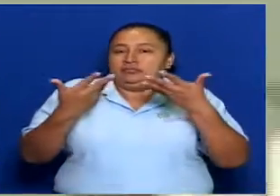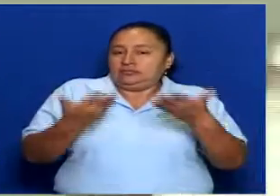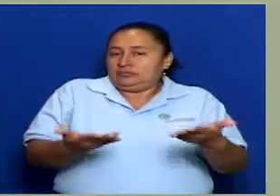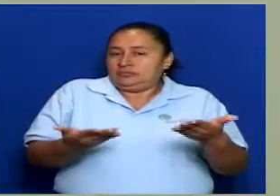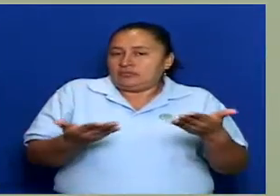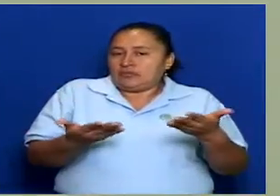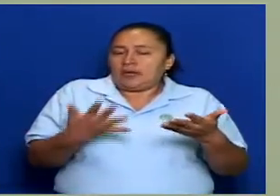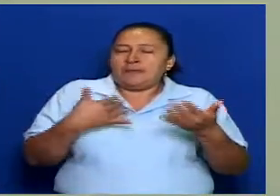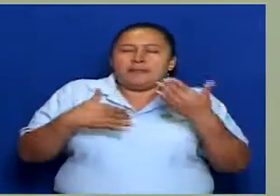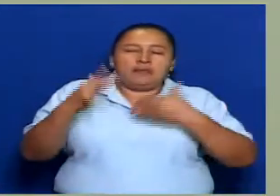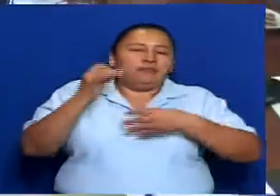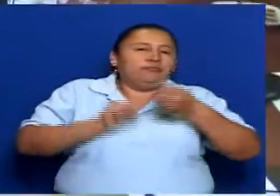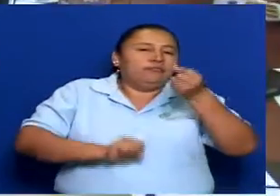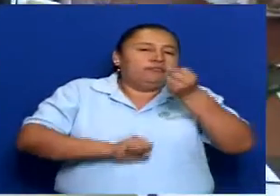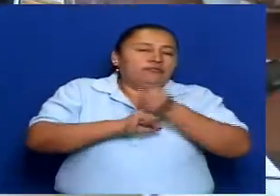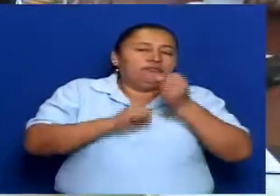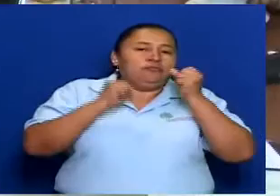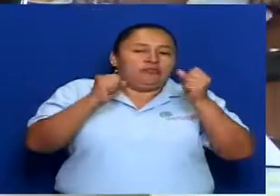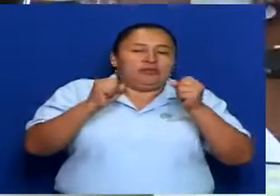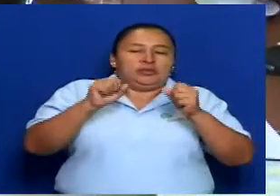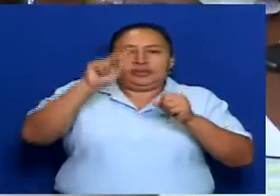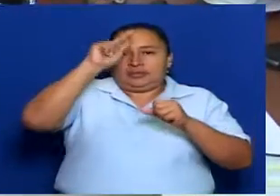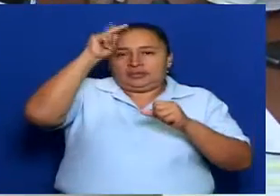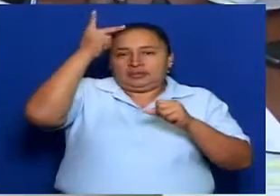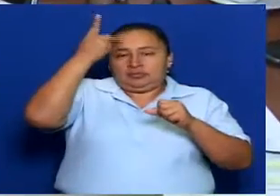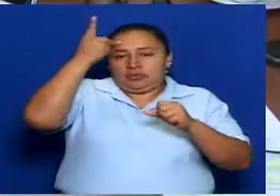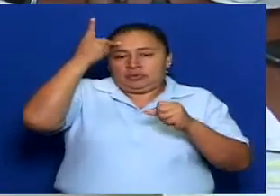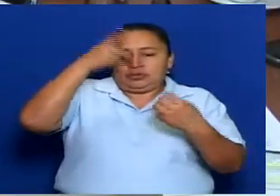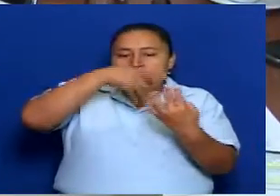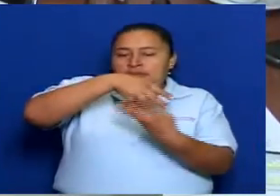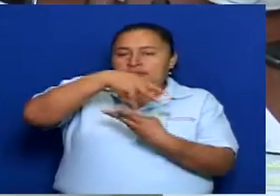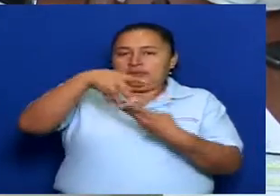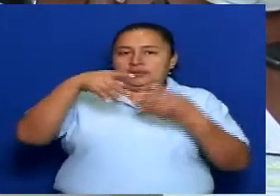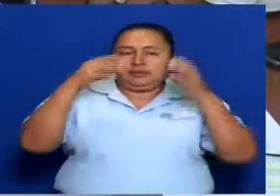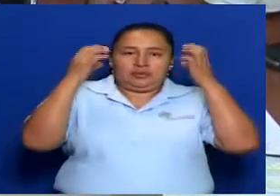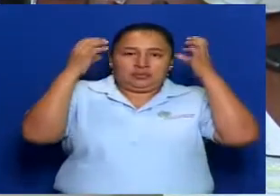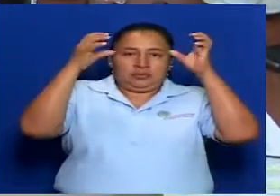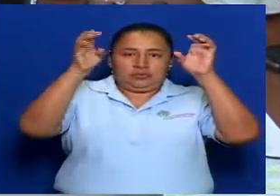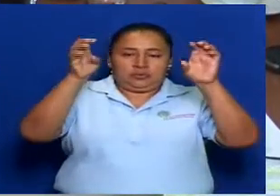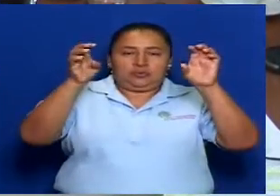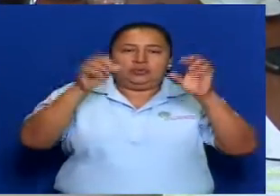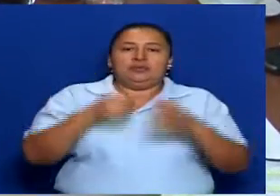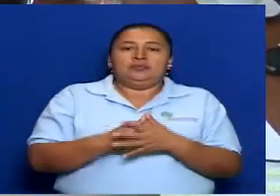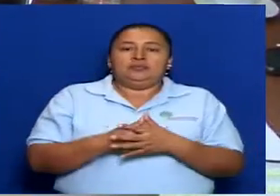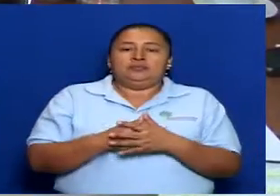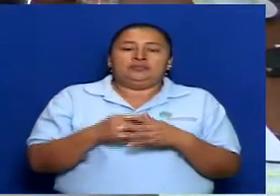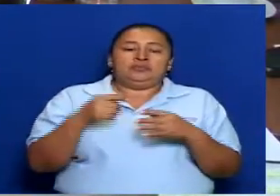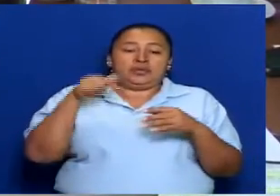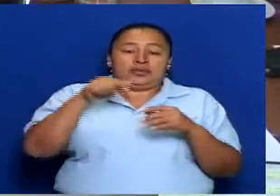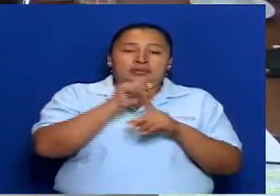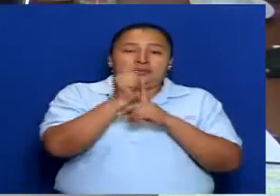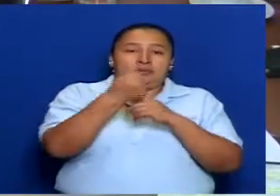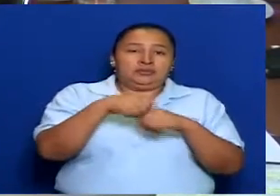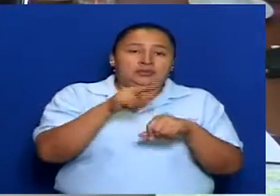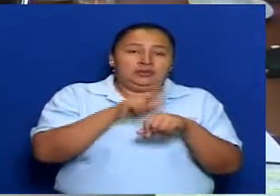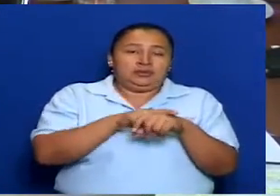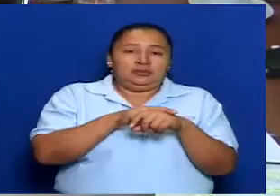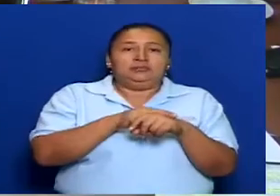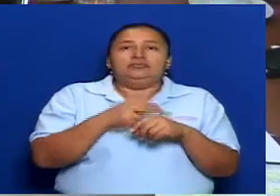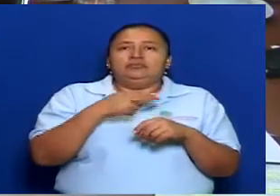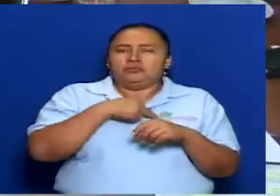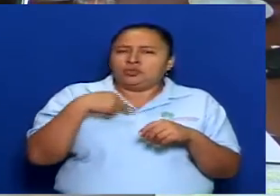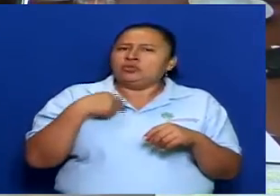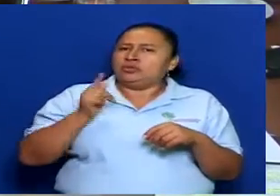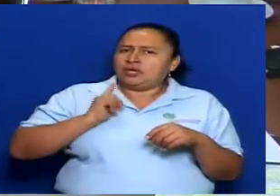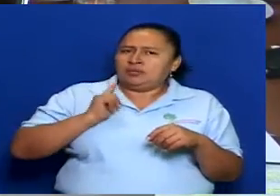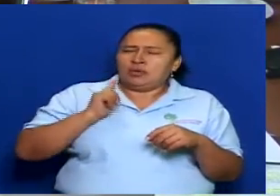fortaleza a lo que es la política de interculturalidad del poder legislativo. Y nosotros